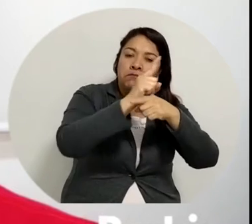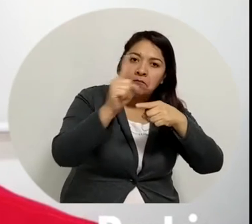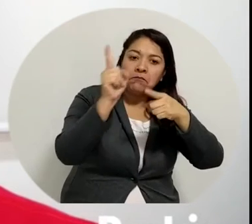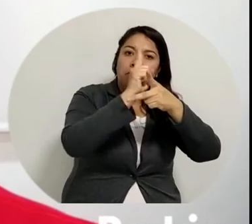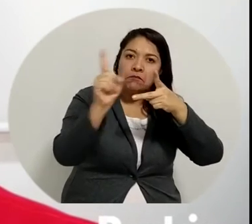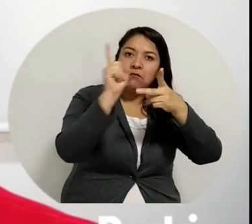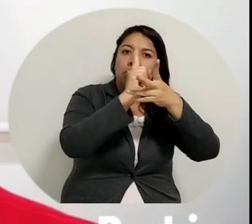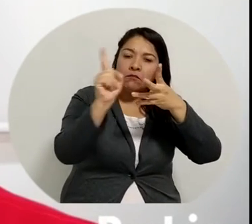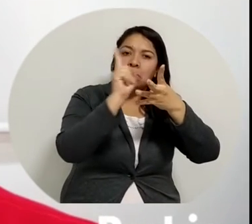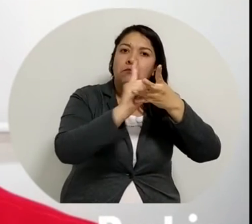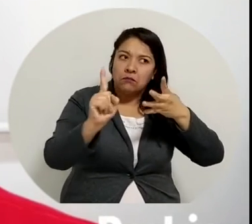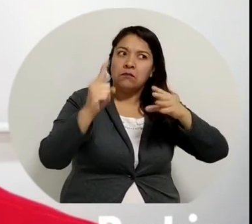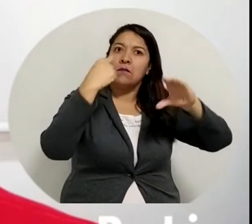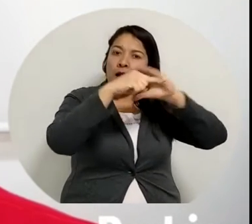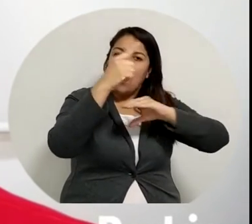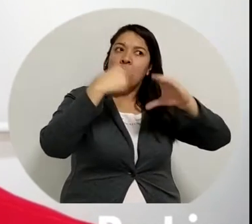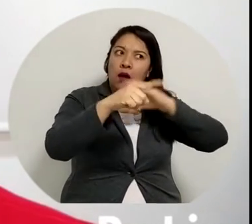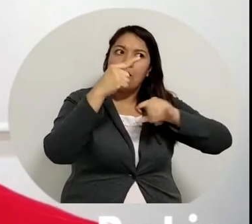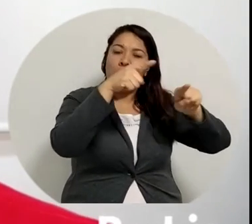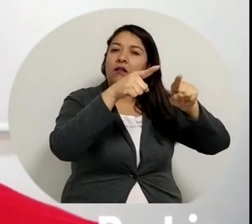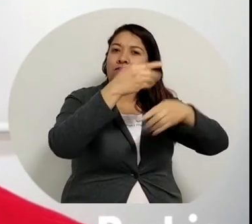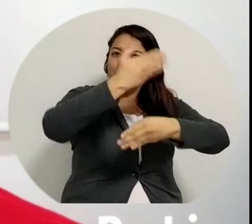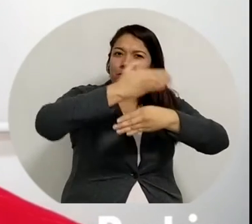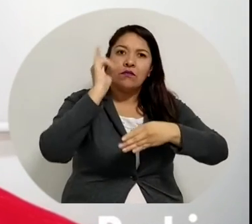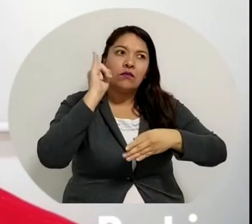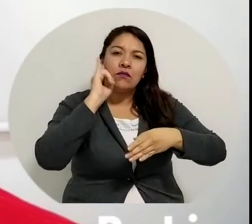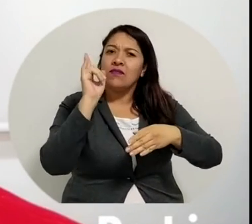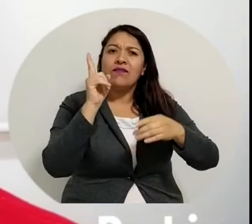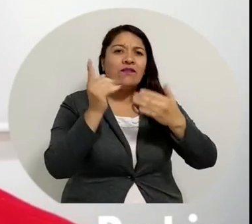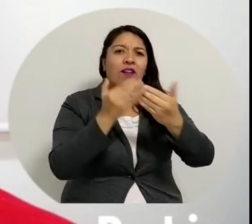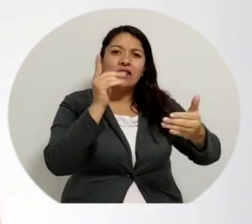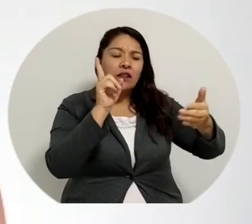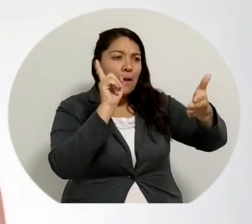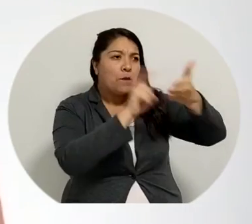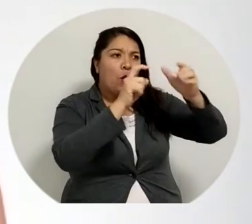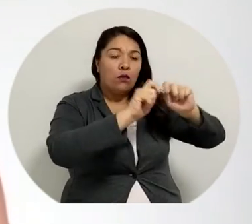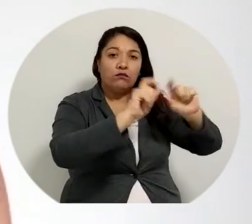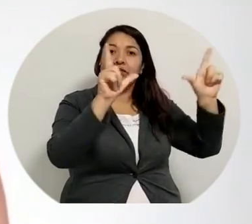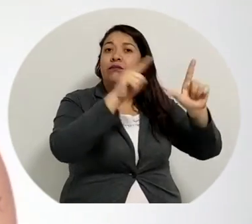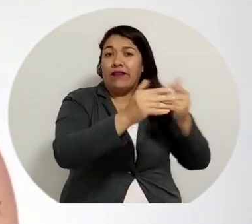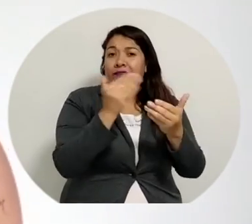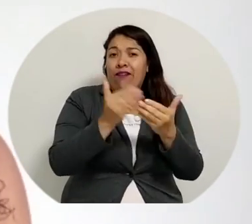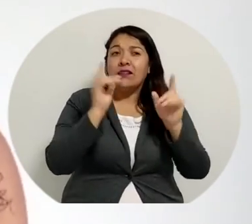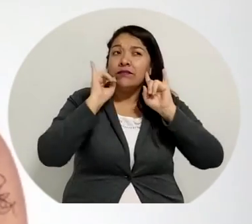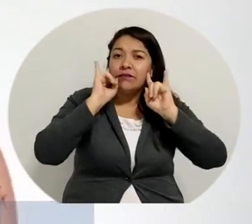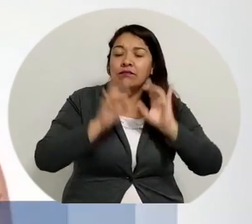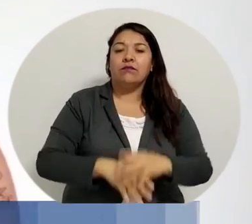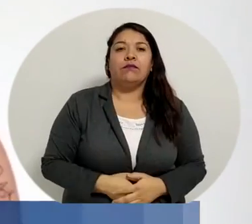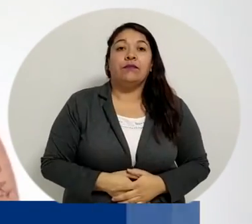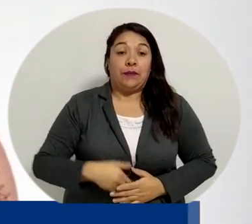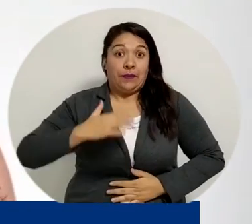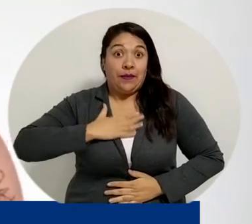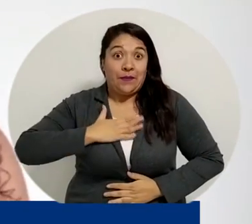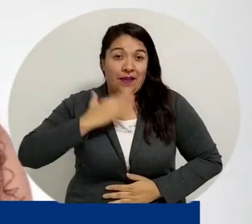semana lo que hago es que les comparto el episodio del podcast, sencillamente el link en Spotify me ha parecido una experiencia enriquecedora